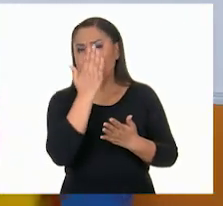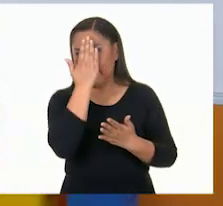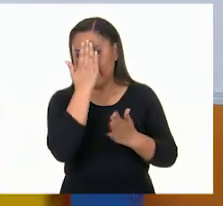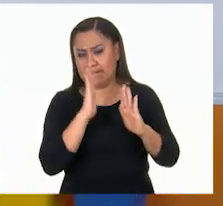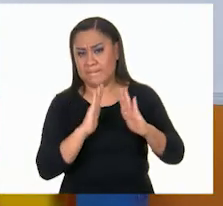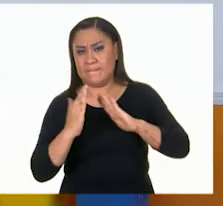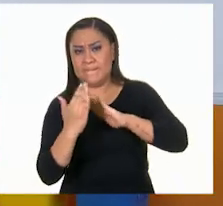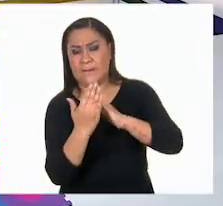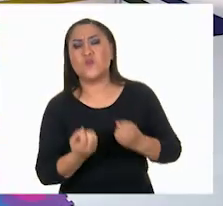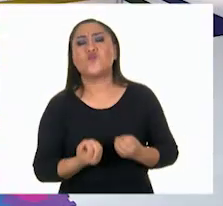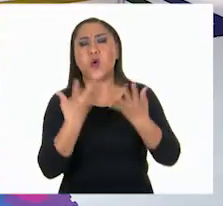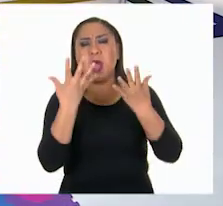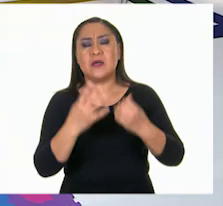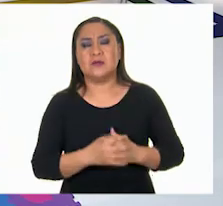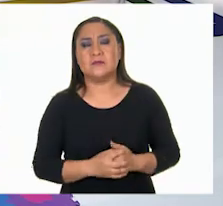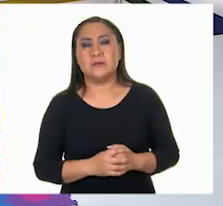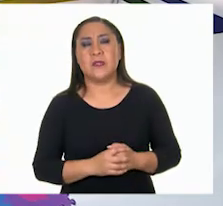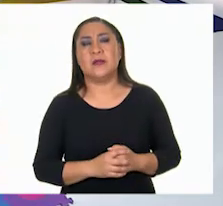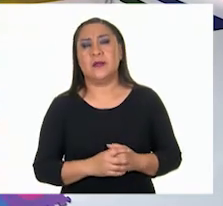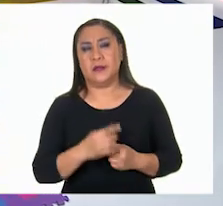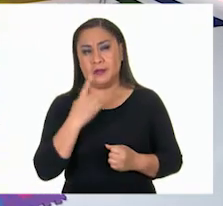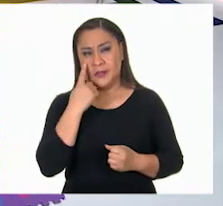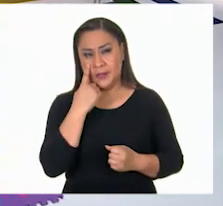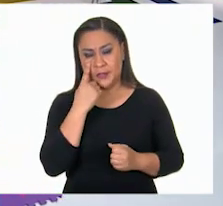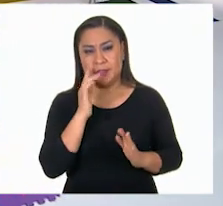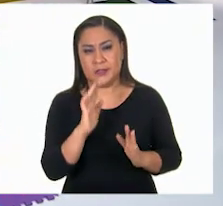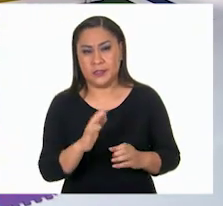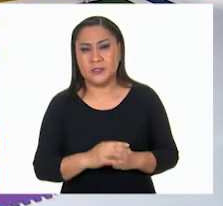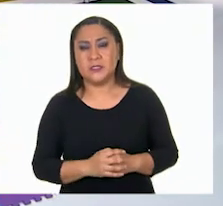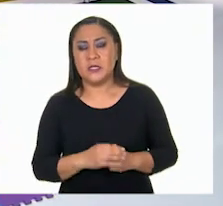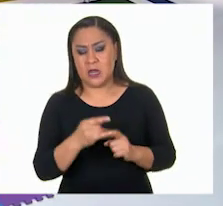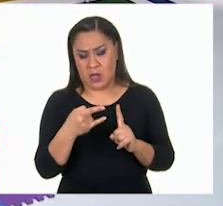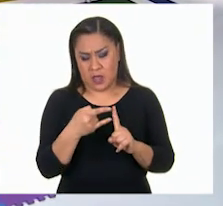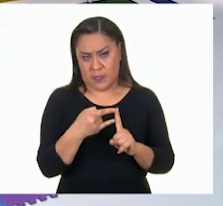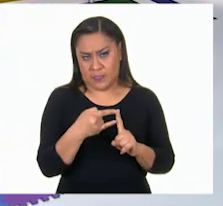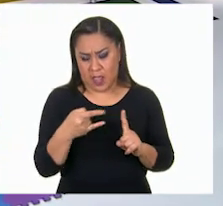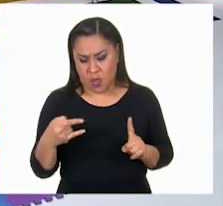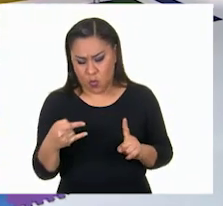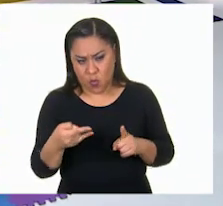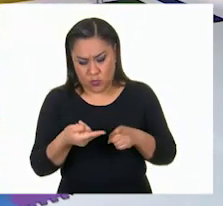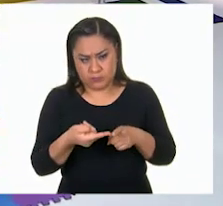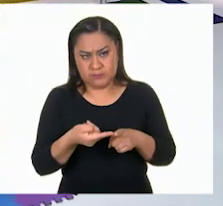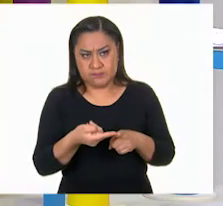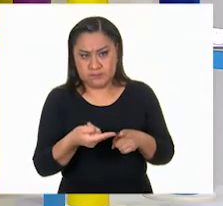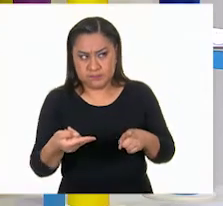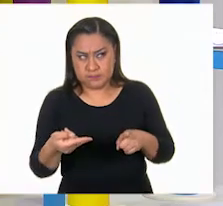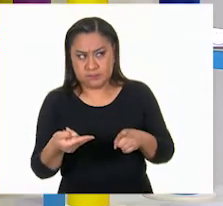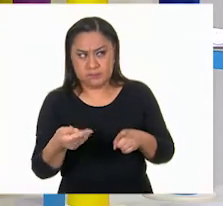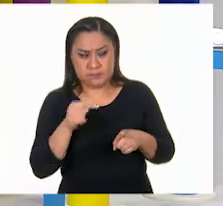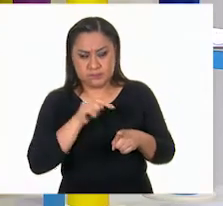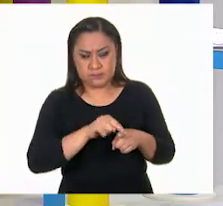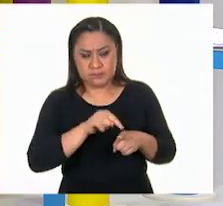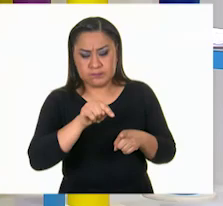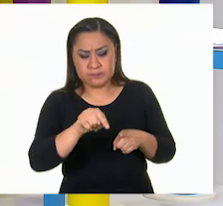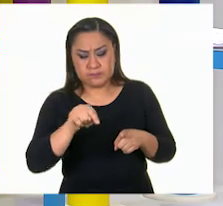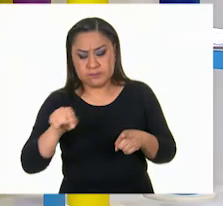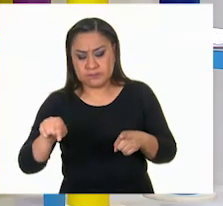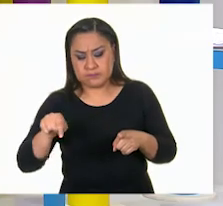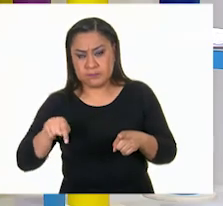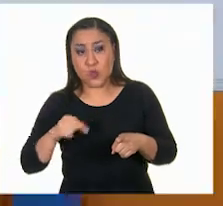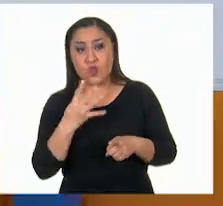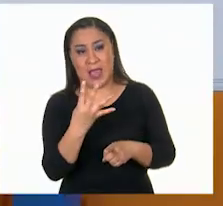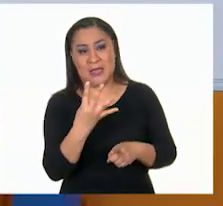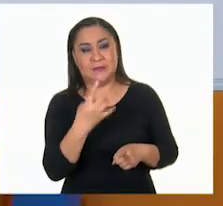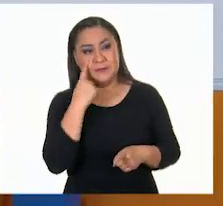pirámide? Ah, pues como es un rectángulo, debe de tener cuatro. Cuatro. Una.